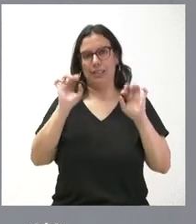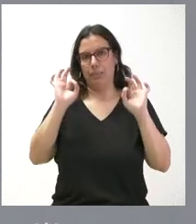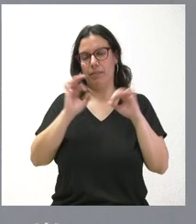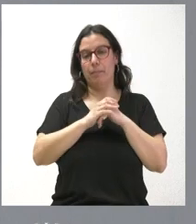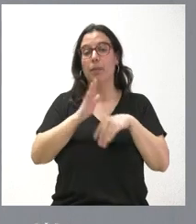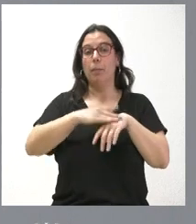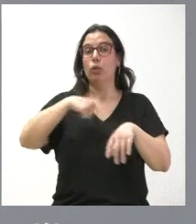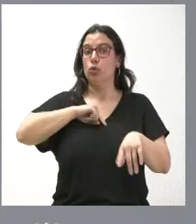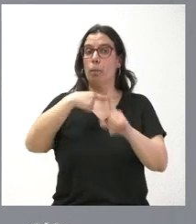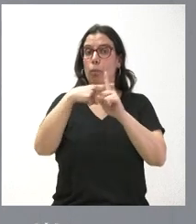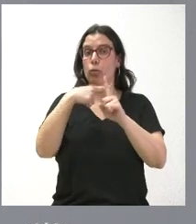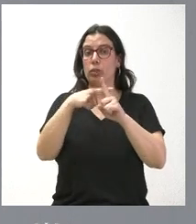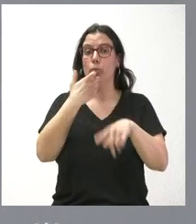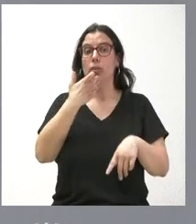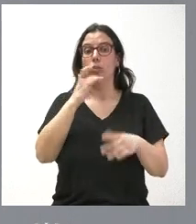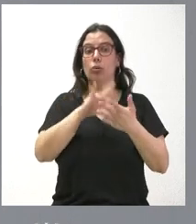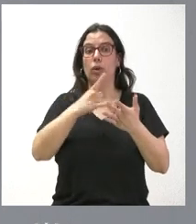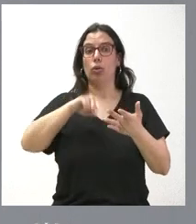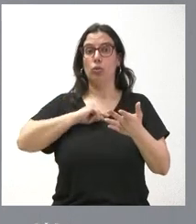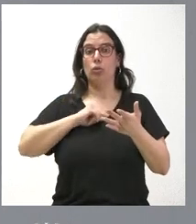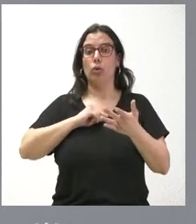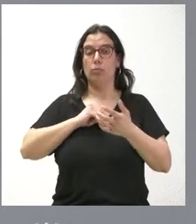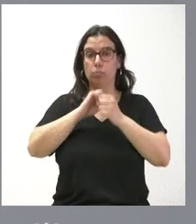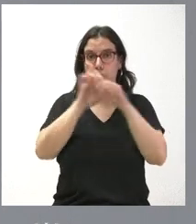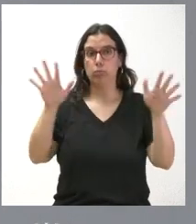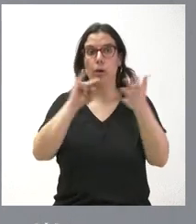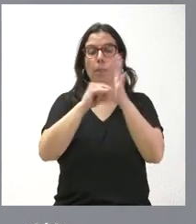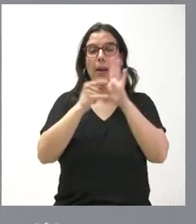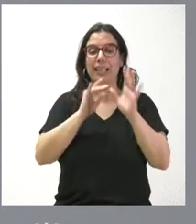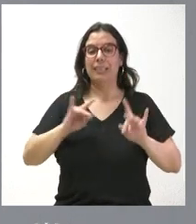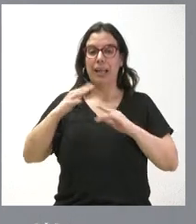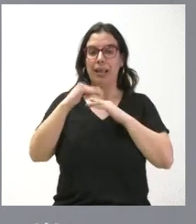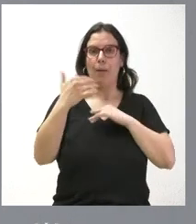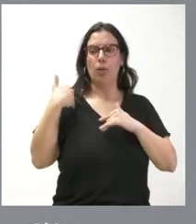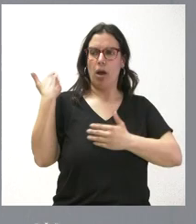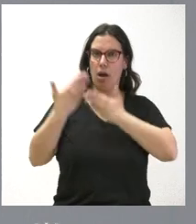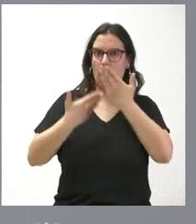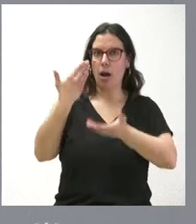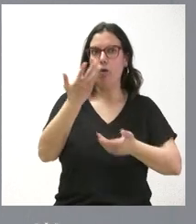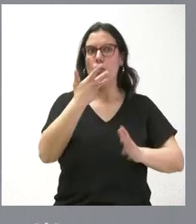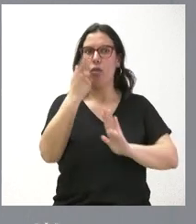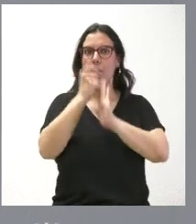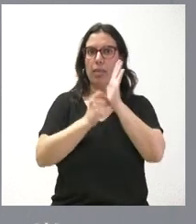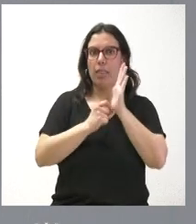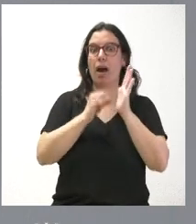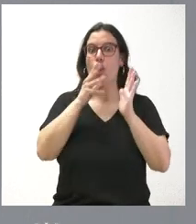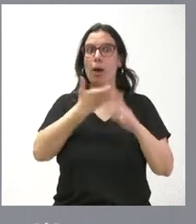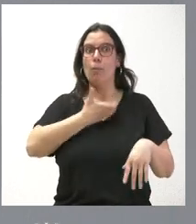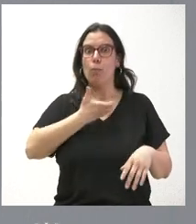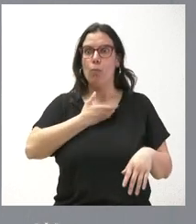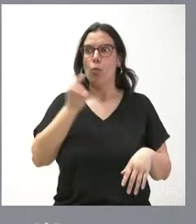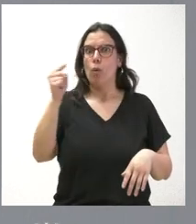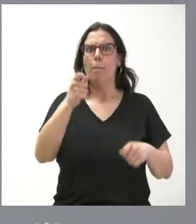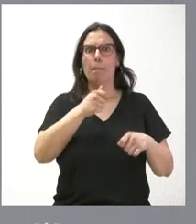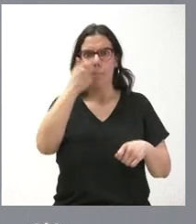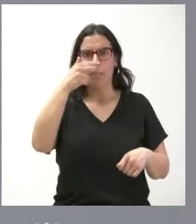nosotros es muy positivo que, cuando lanzamos un plan de tierra de campos, cuando llevamos un tiempo avanzando en el mismo, cuando se conocen algunas medidas, haya más municipios de Castilla y